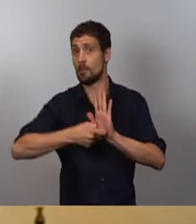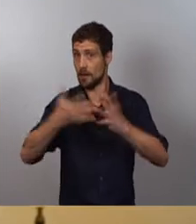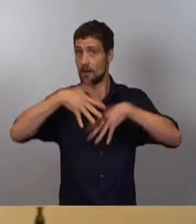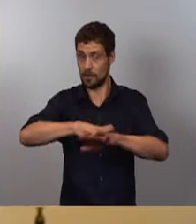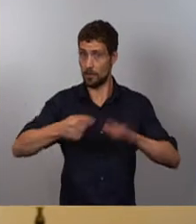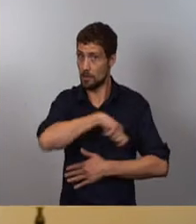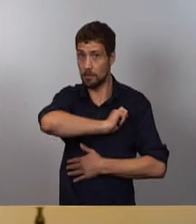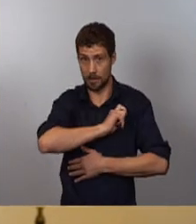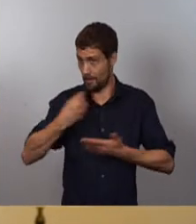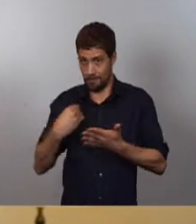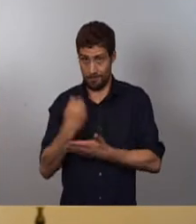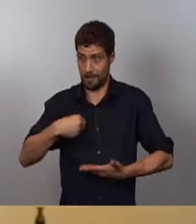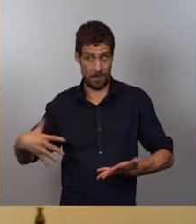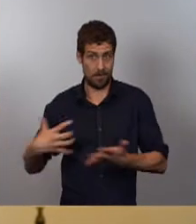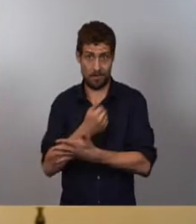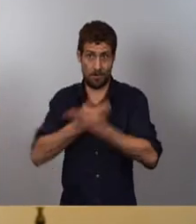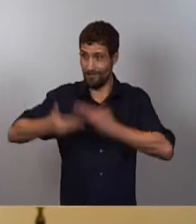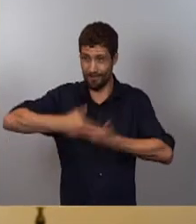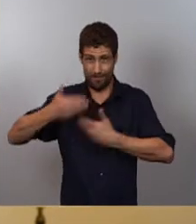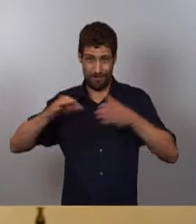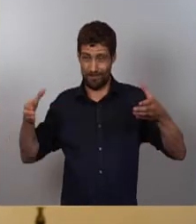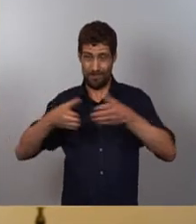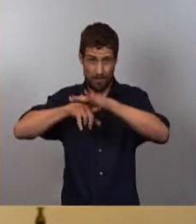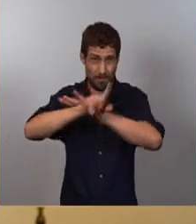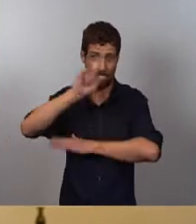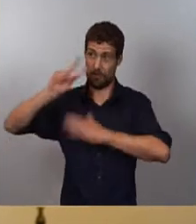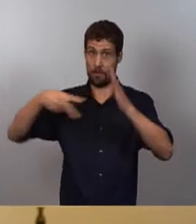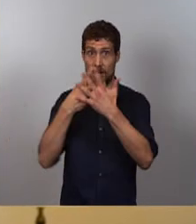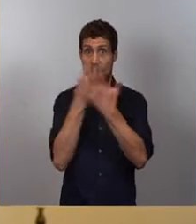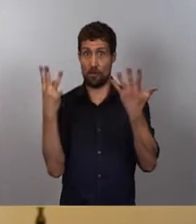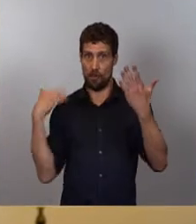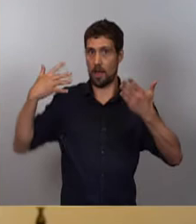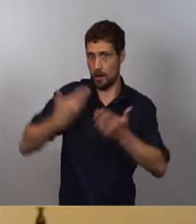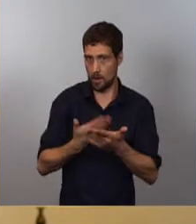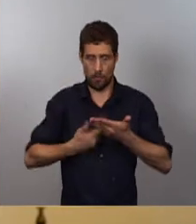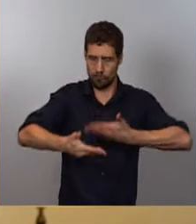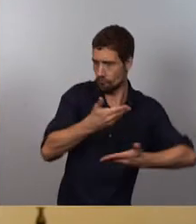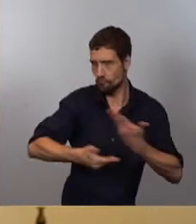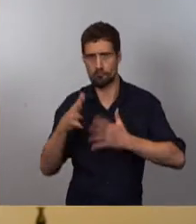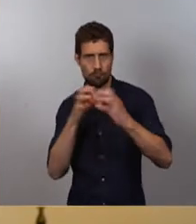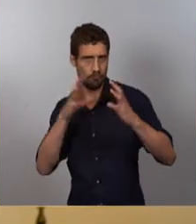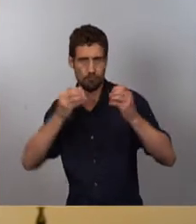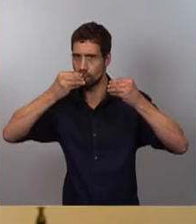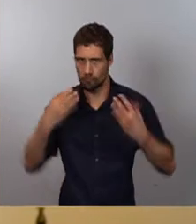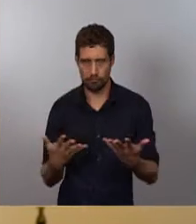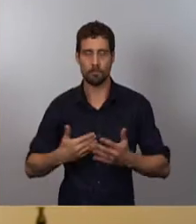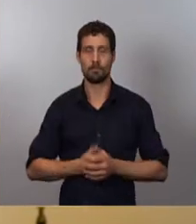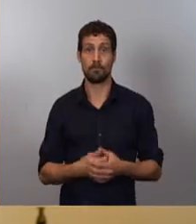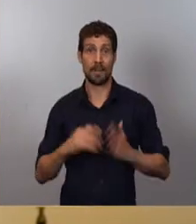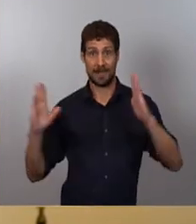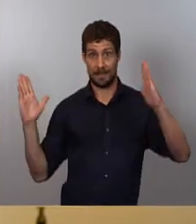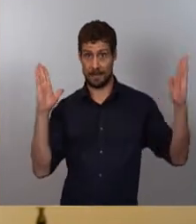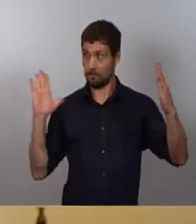estamos desarrollando desde 2018 con el máximo nivel de entendimiento y de colaboración. En este tiempo